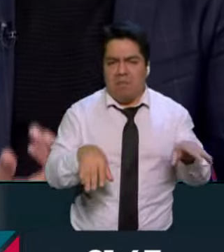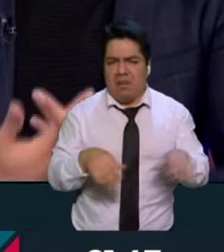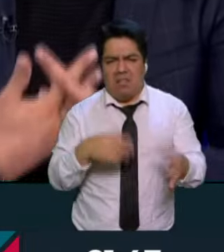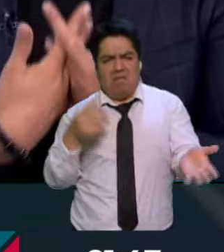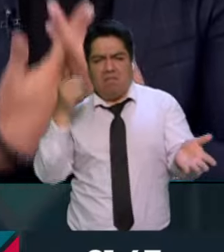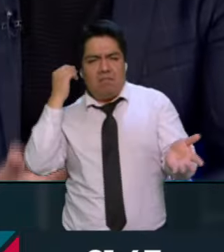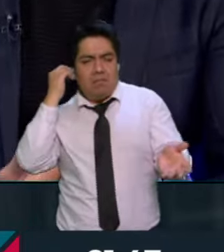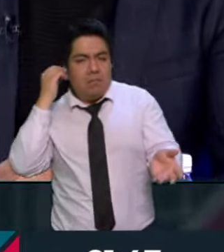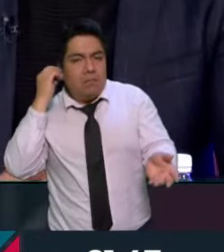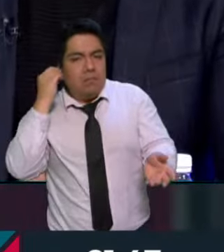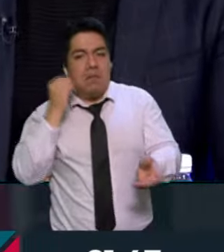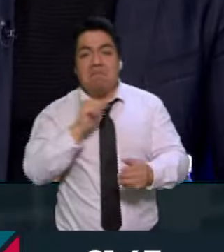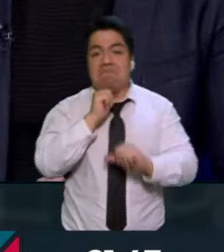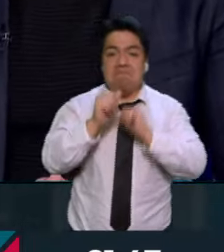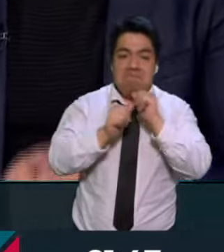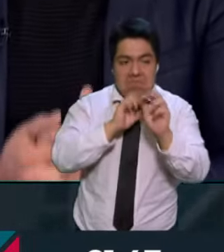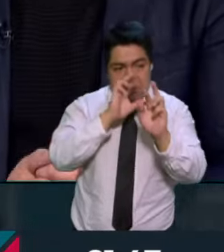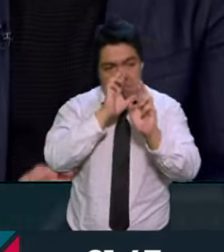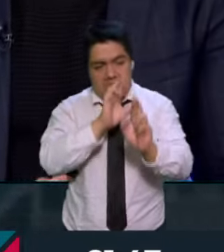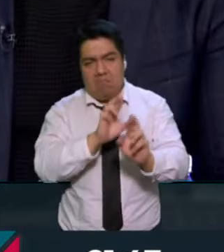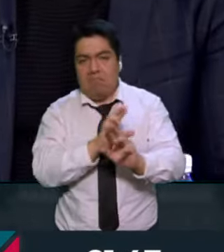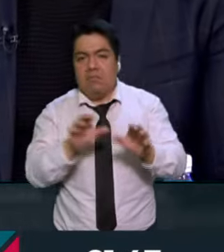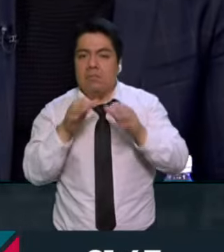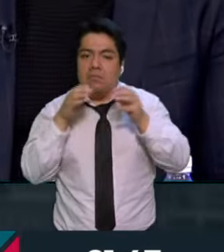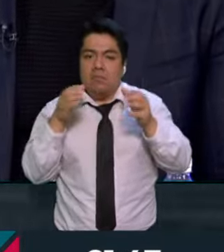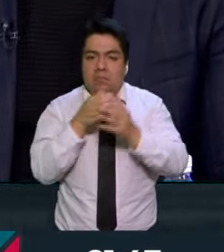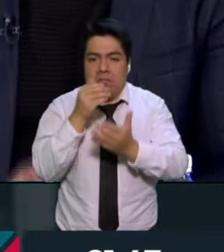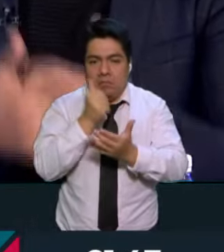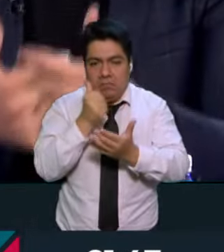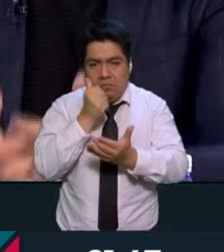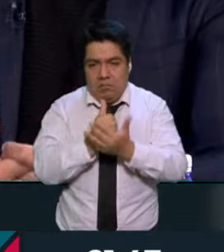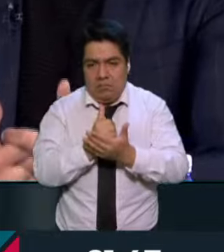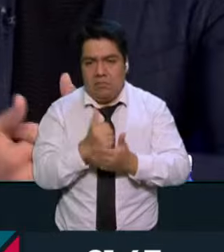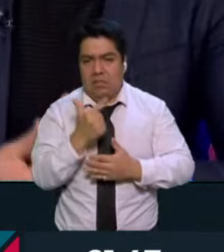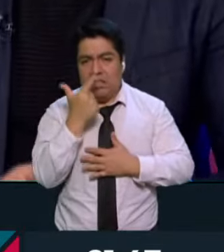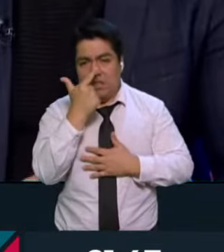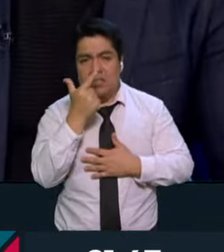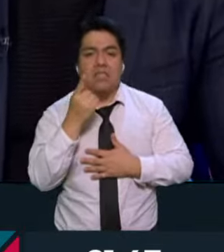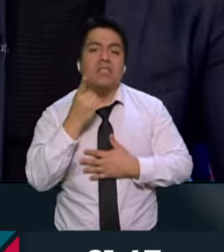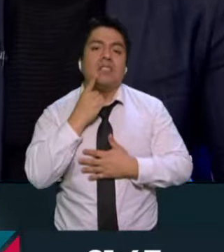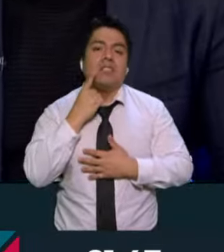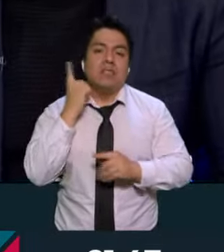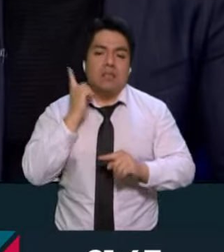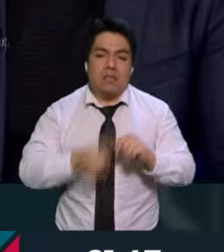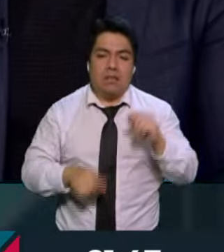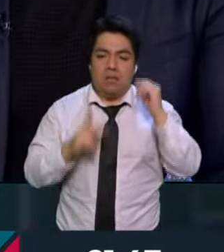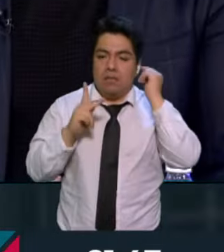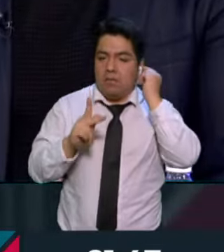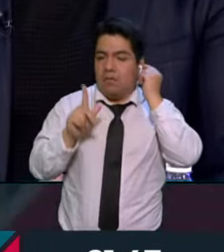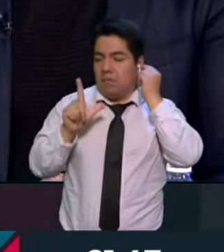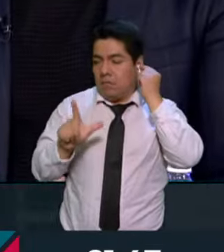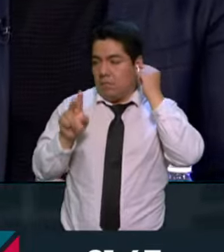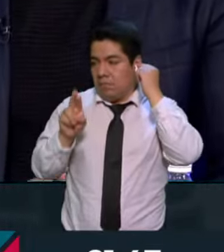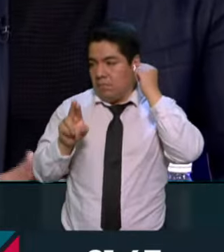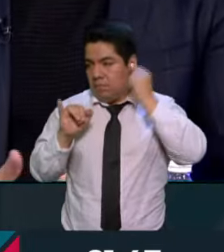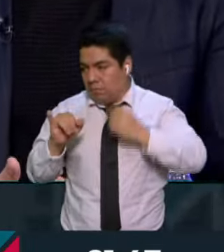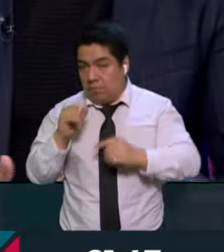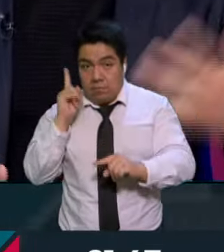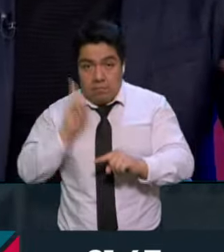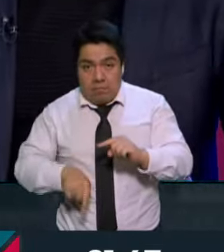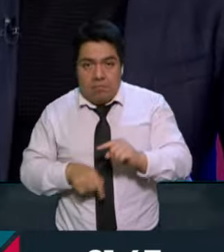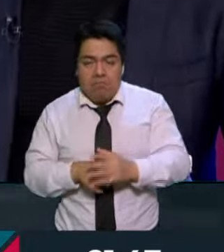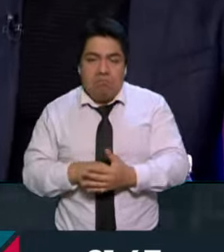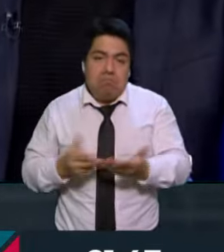sabe respetar. En el Congreso de la Ciudad nos quieren quitar siete diputados pluriluminales, de tal manera que